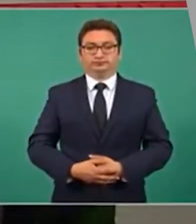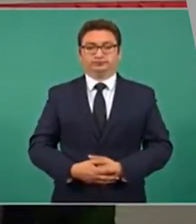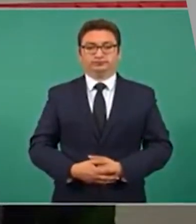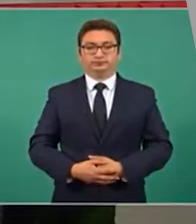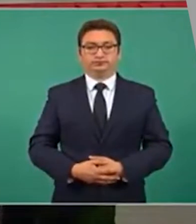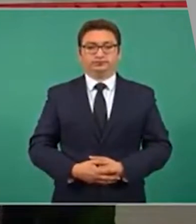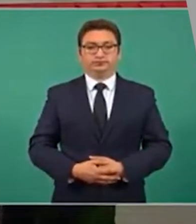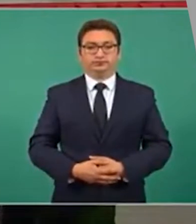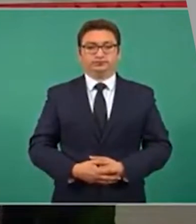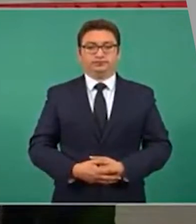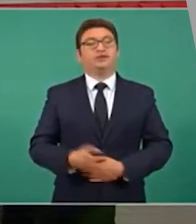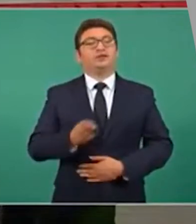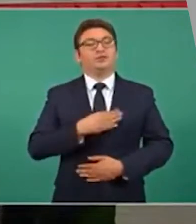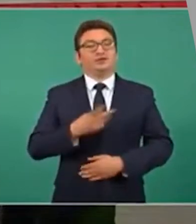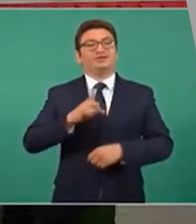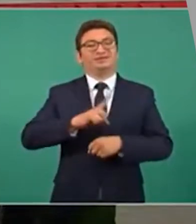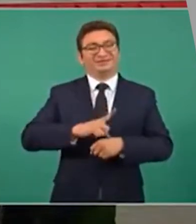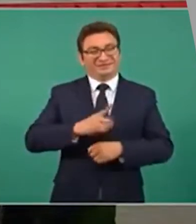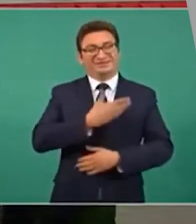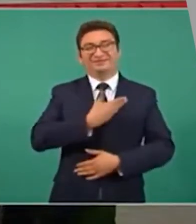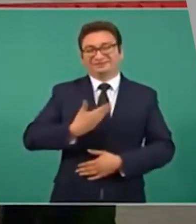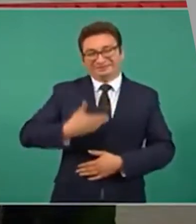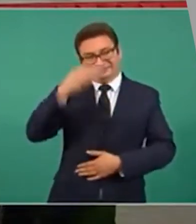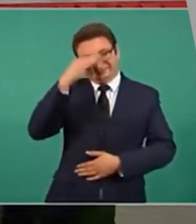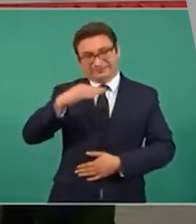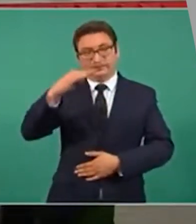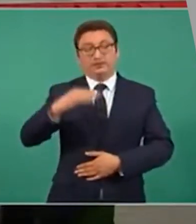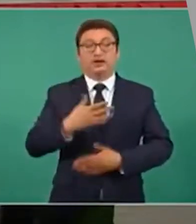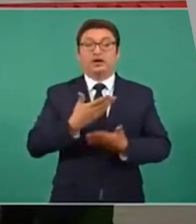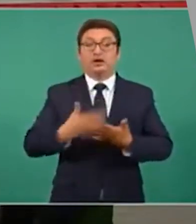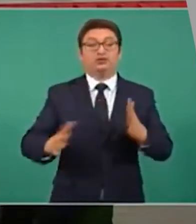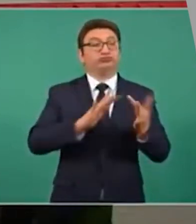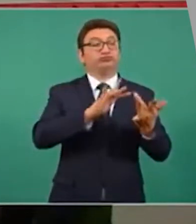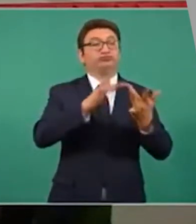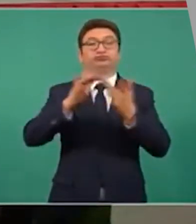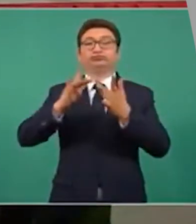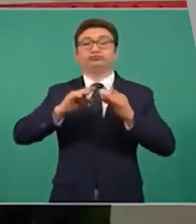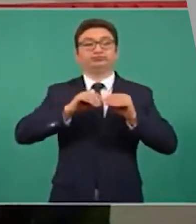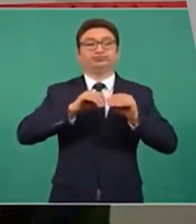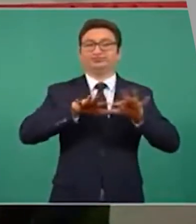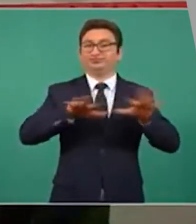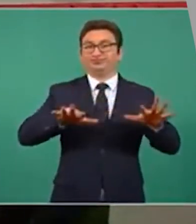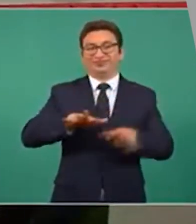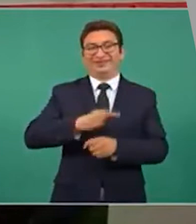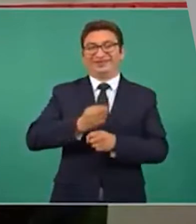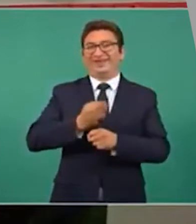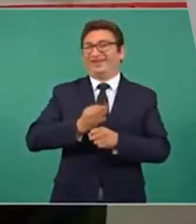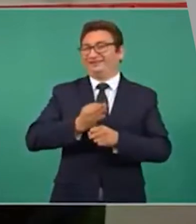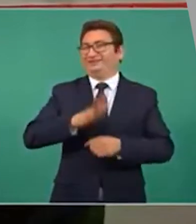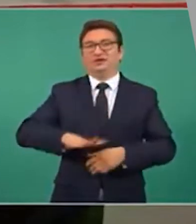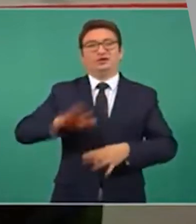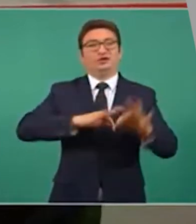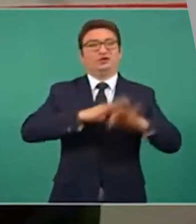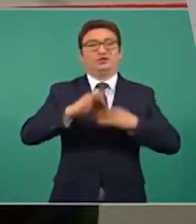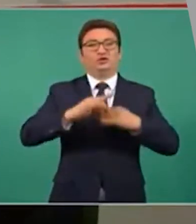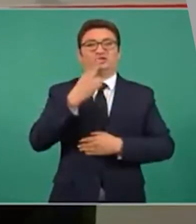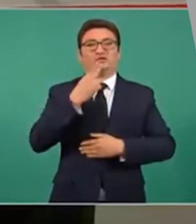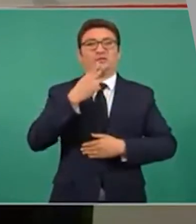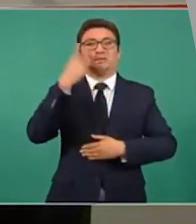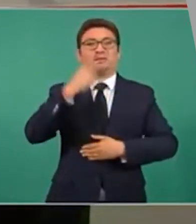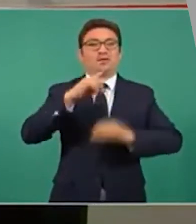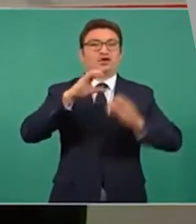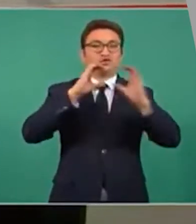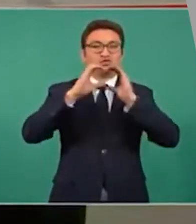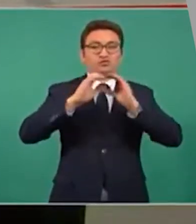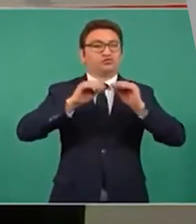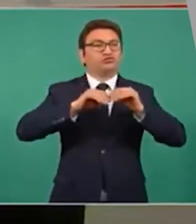Buenos días, señor presidente. Las redes sociales son en este momento el principal instrumento de comunicación